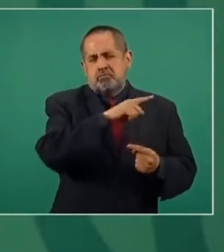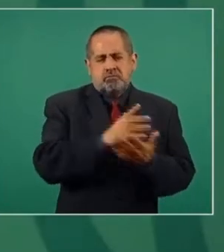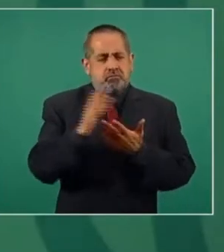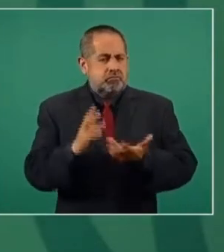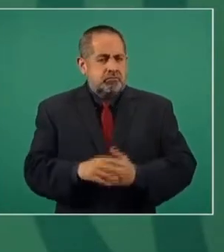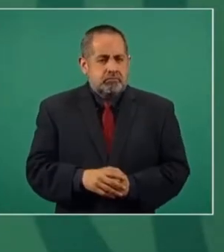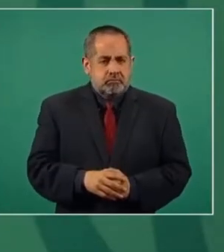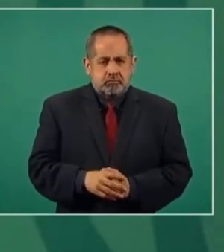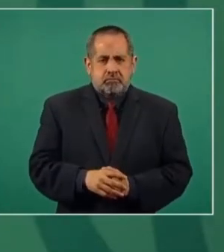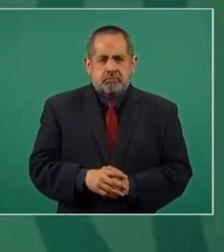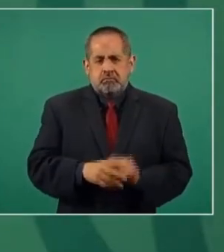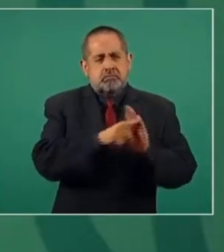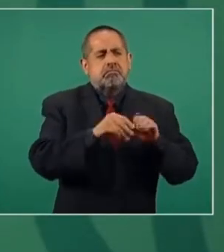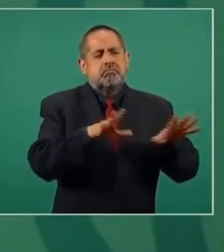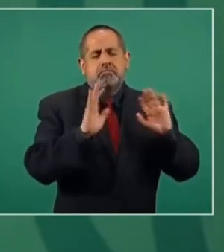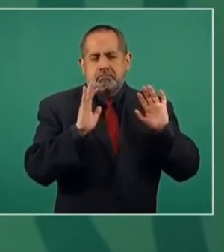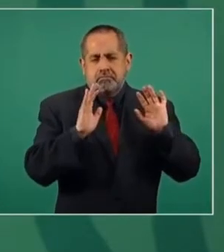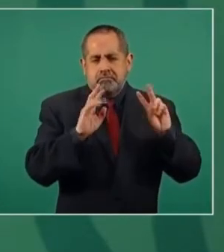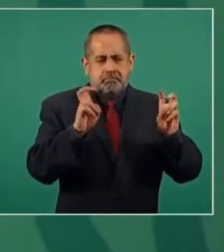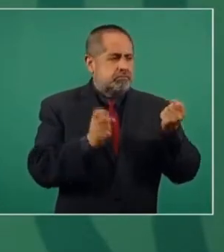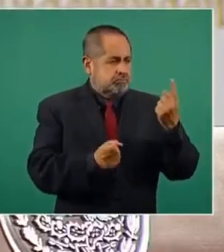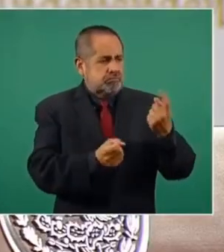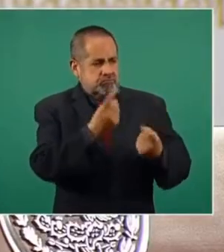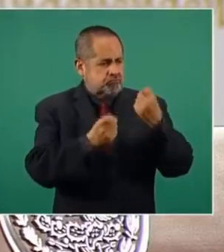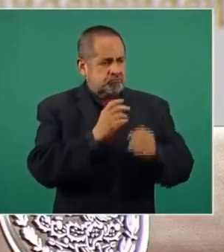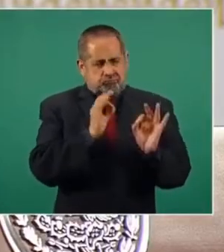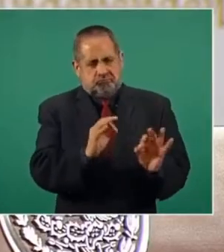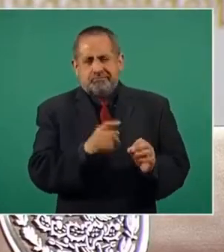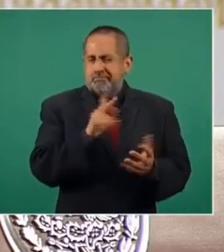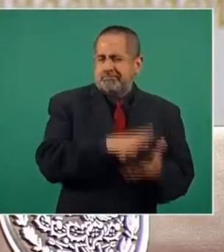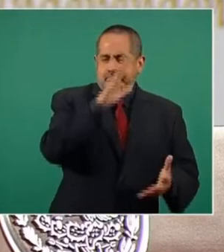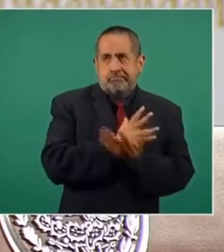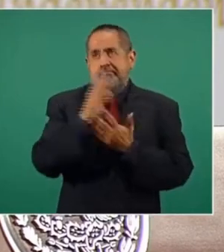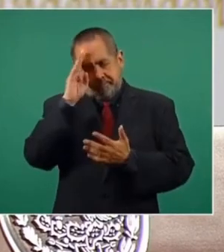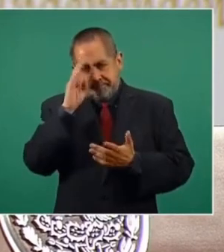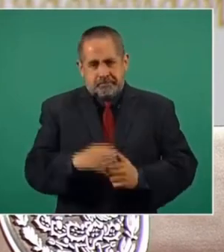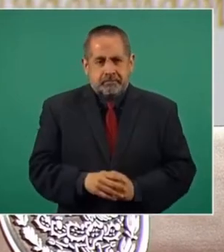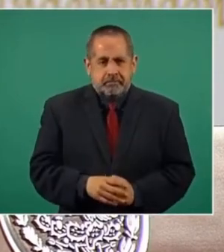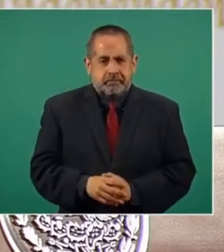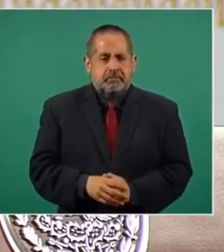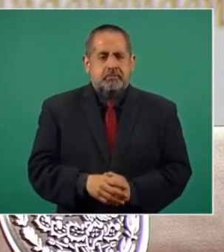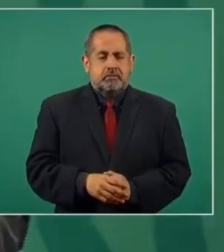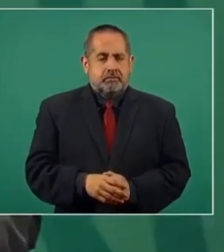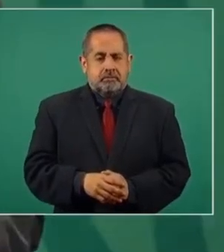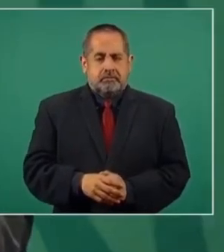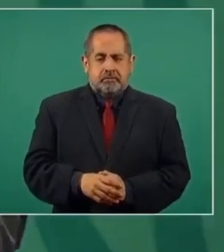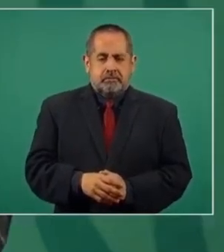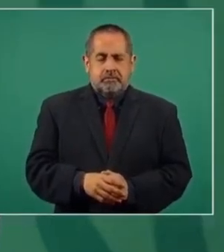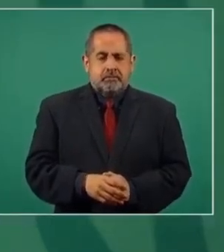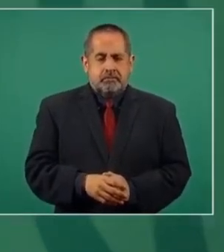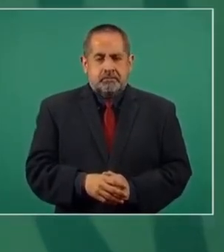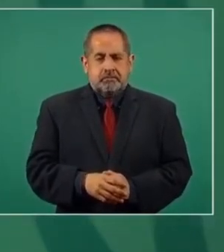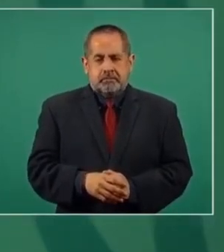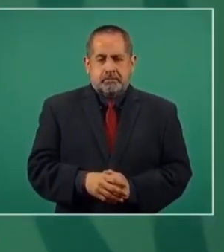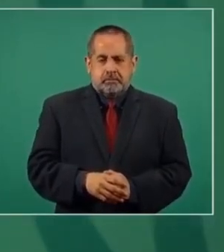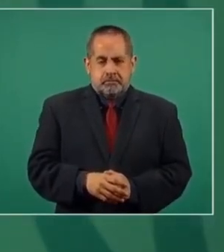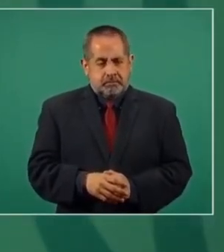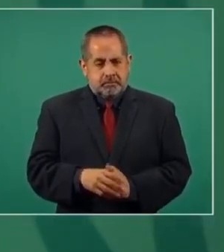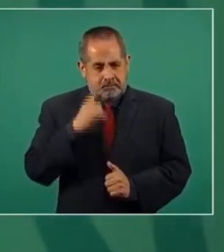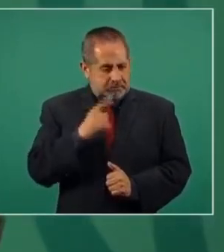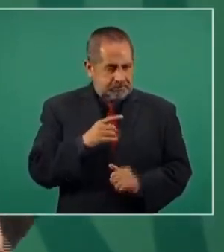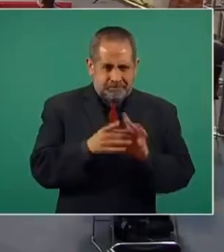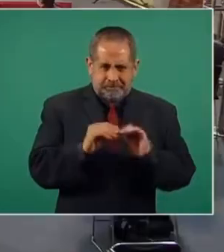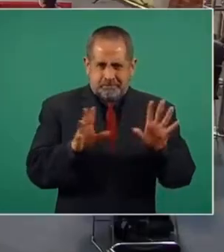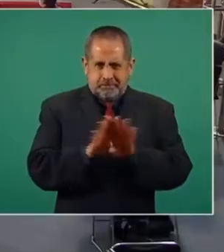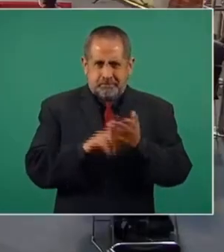la prensa, con honrosas excepciones, pero es muy notorio